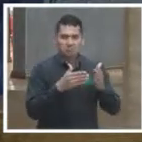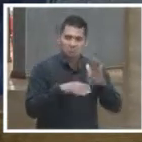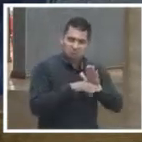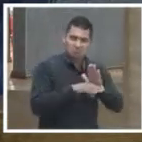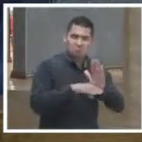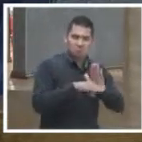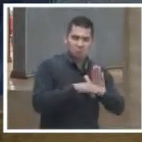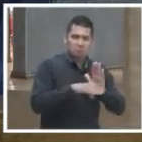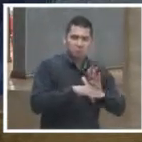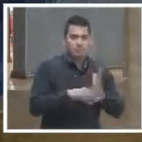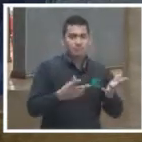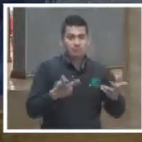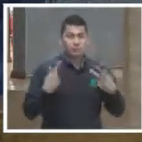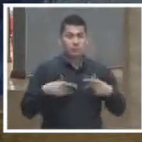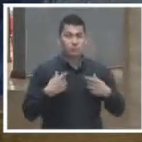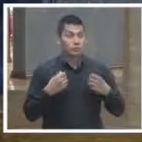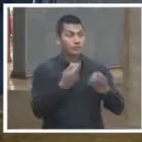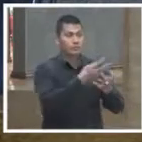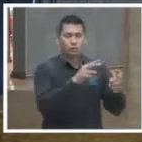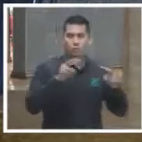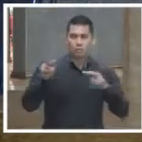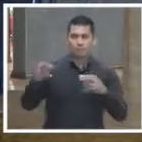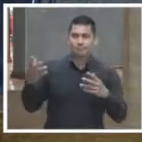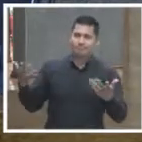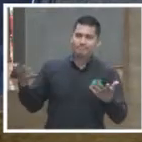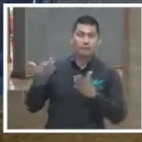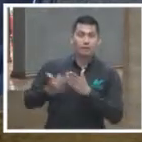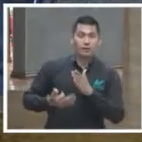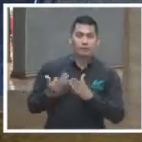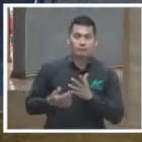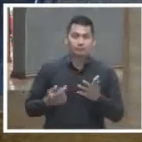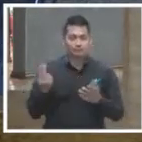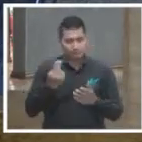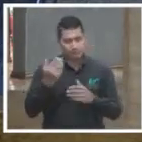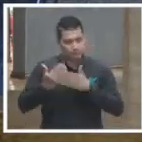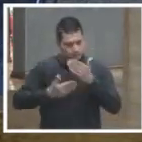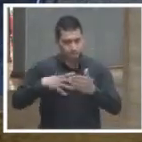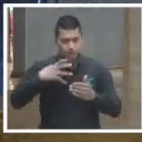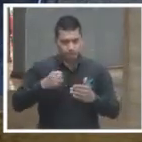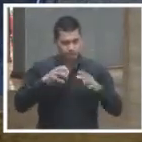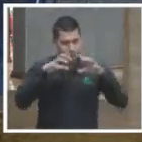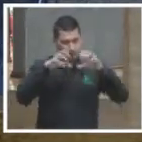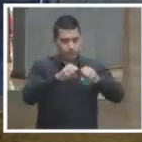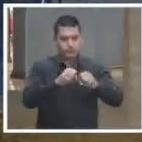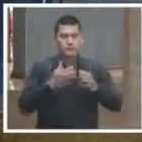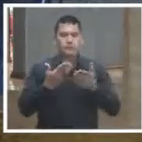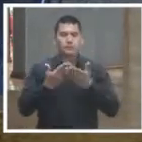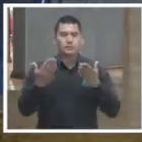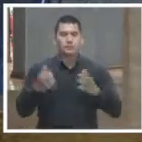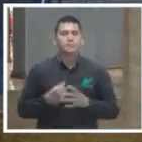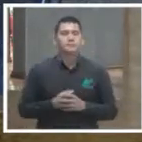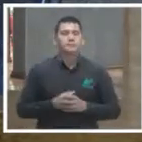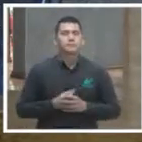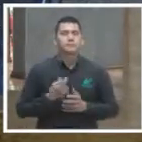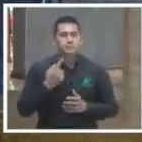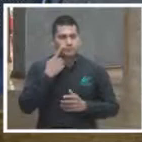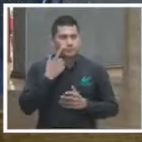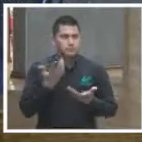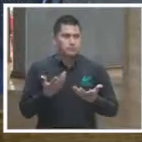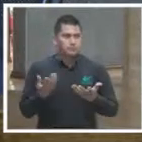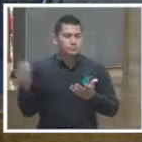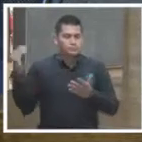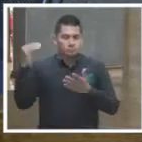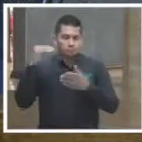ciudadano y es muy importante tenerlo. Ahora, ¿cómo impacta? Miren, déjenme ponerlo en estos